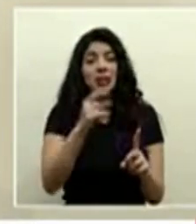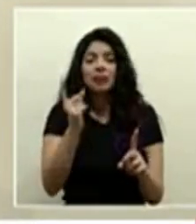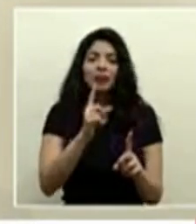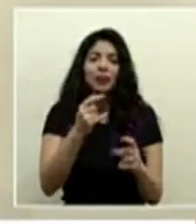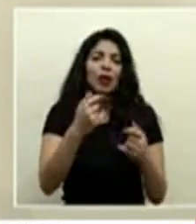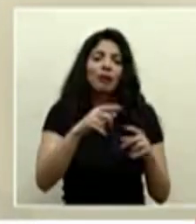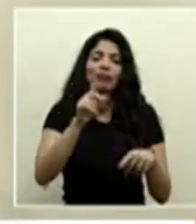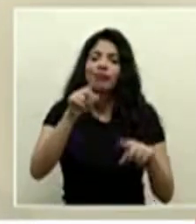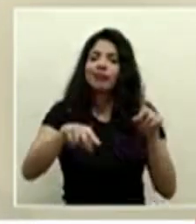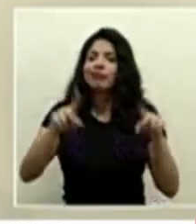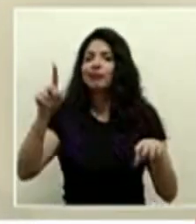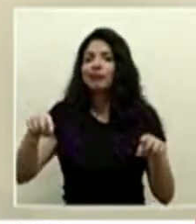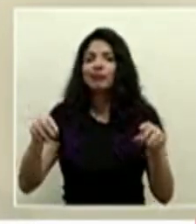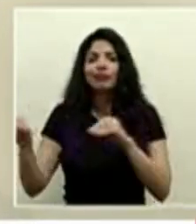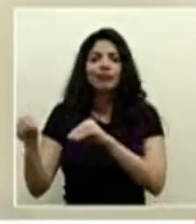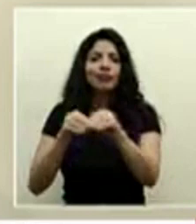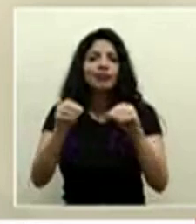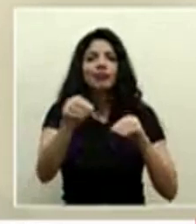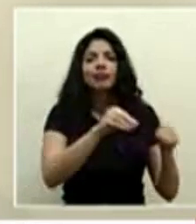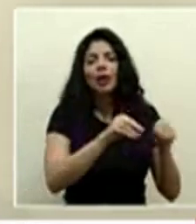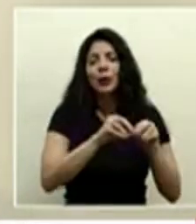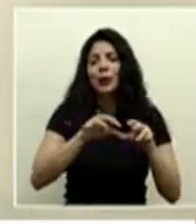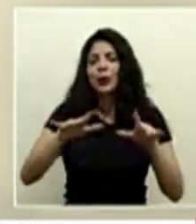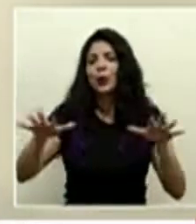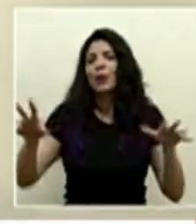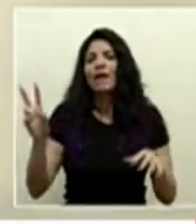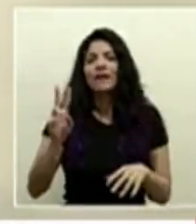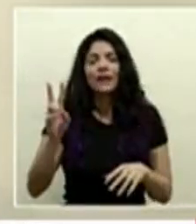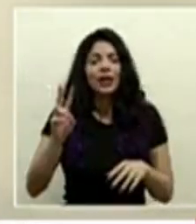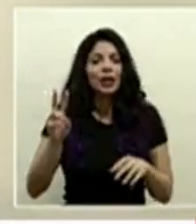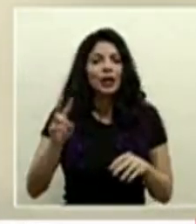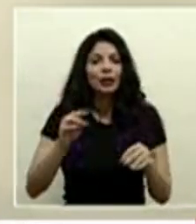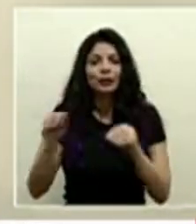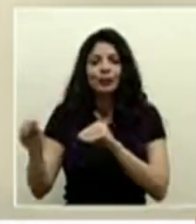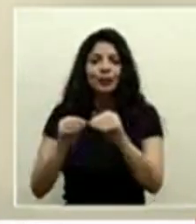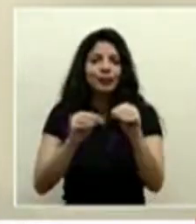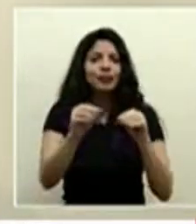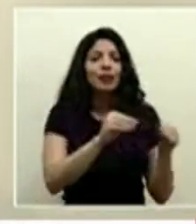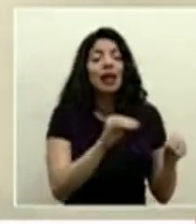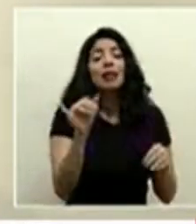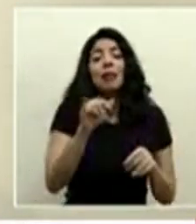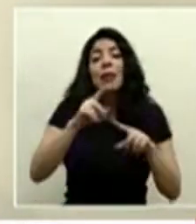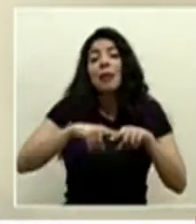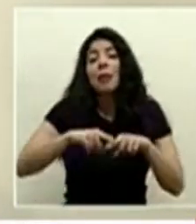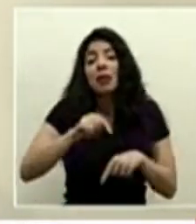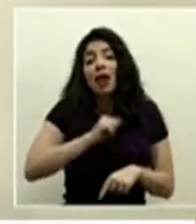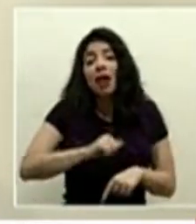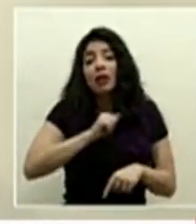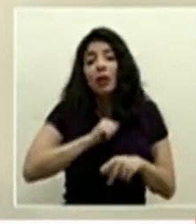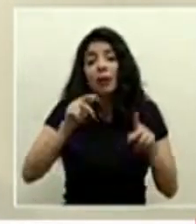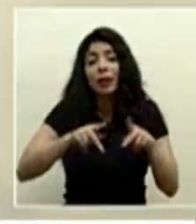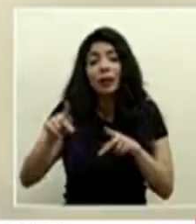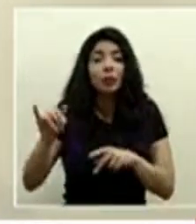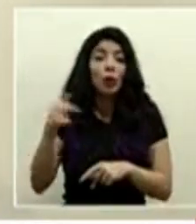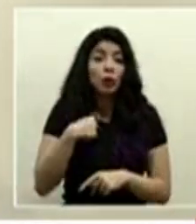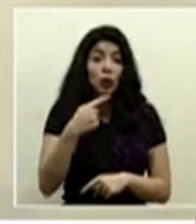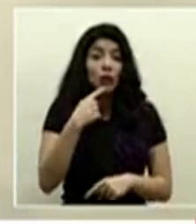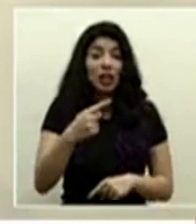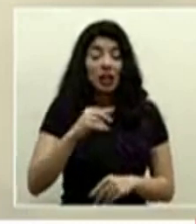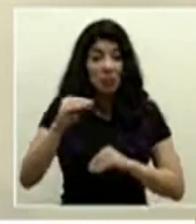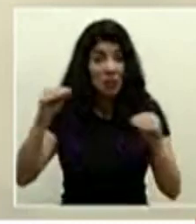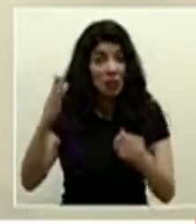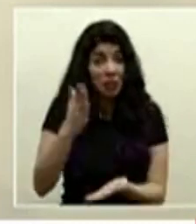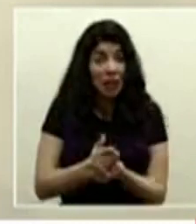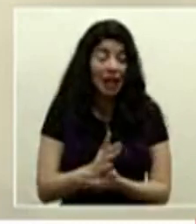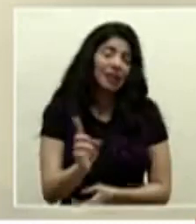teniendo cierta rotación cierto aumento dependiendo de también obviamente mucho el comportamiento pero lo que yo hablaba la transmisión no se va a